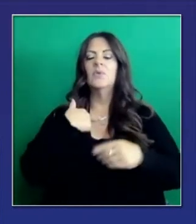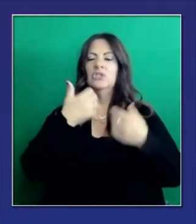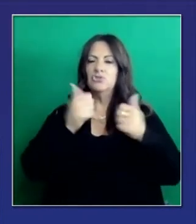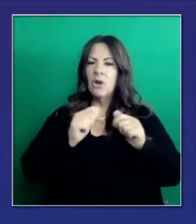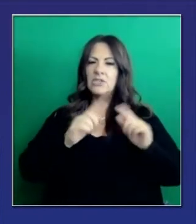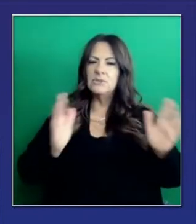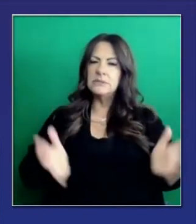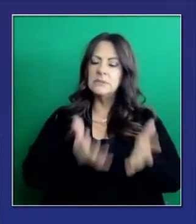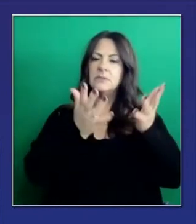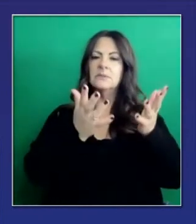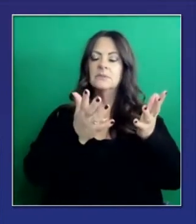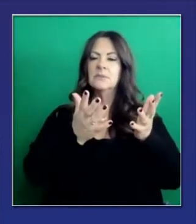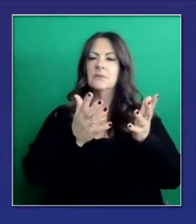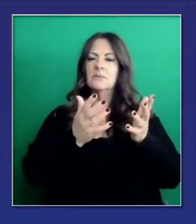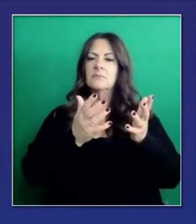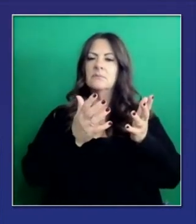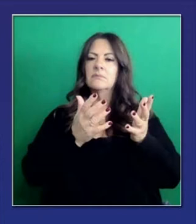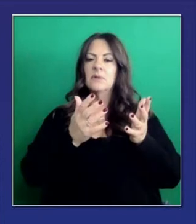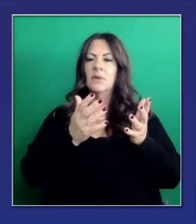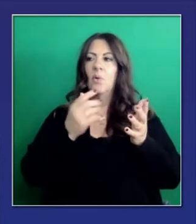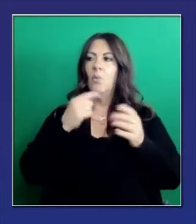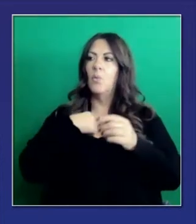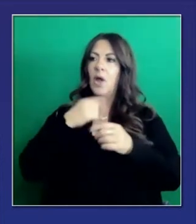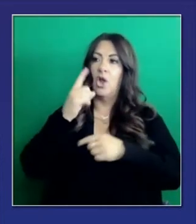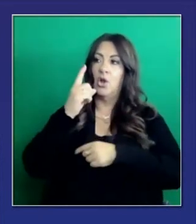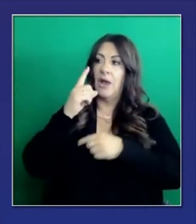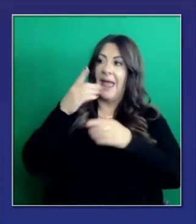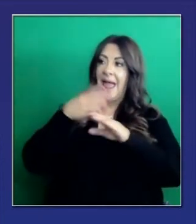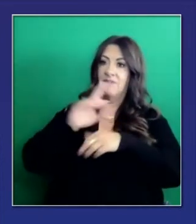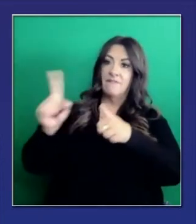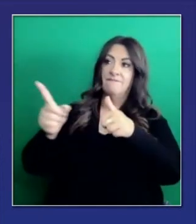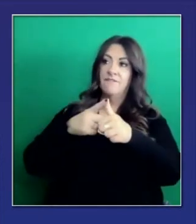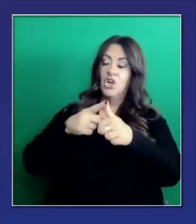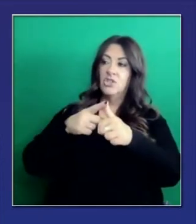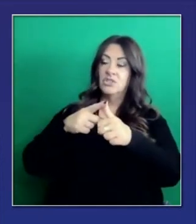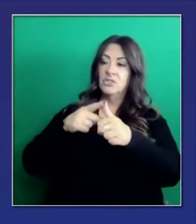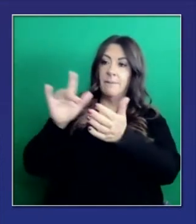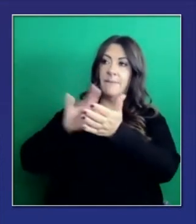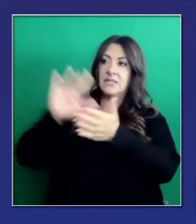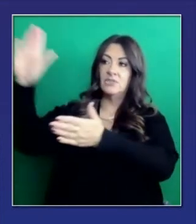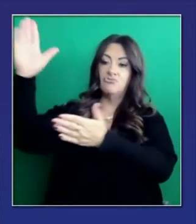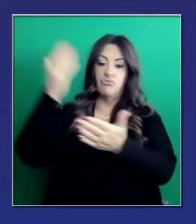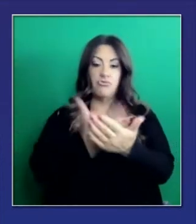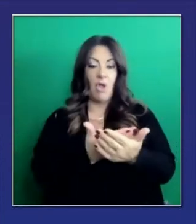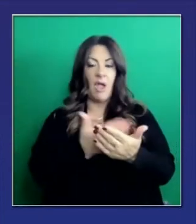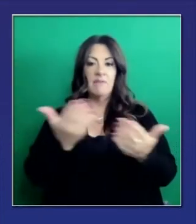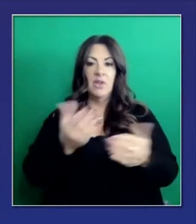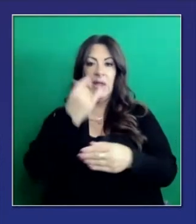tratando de forzar la tecnología lo más posible para tener un